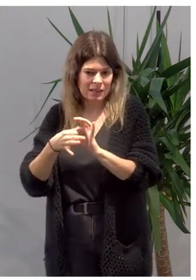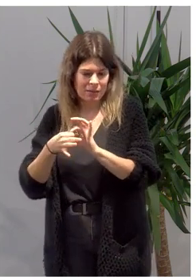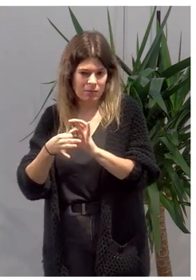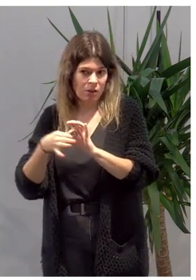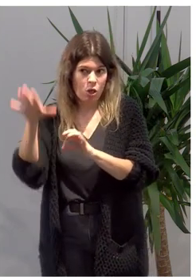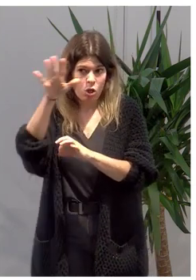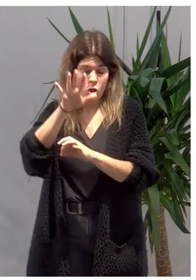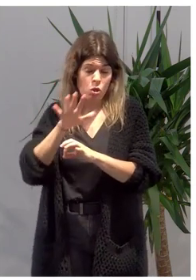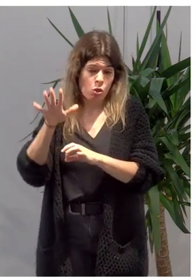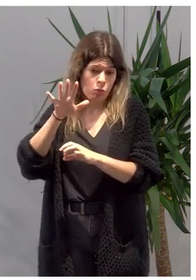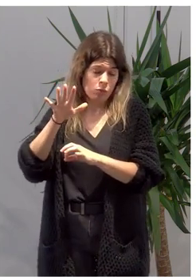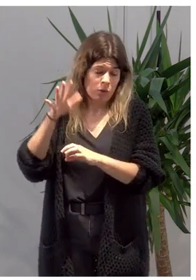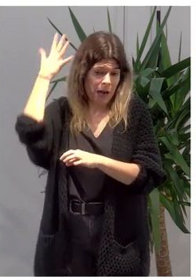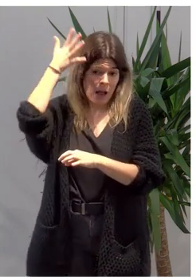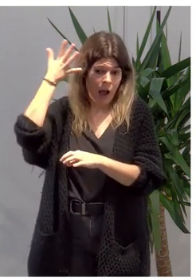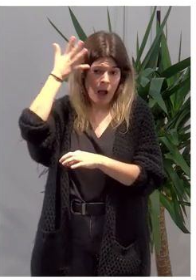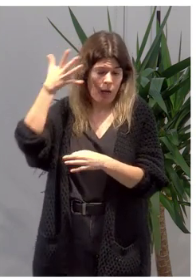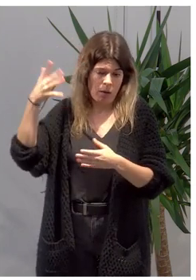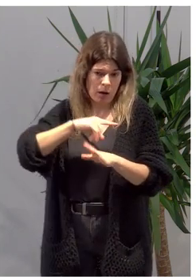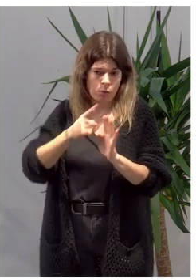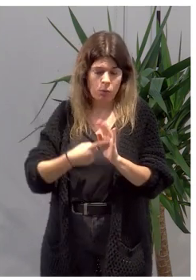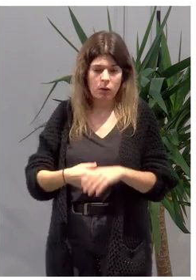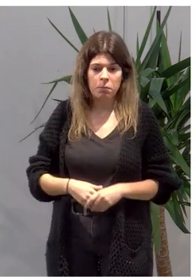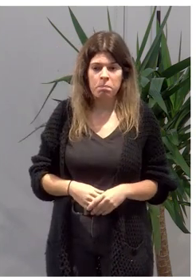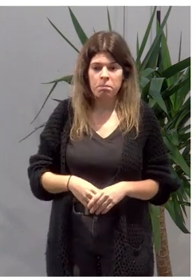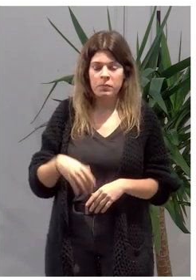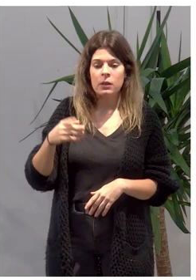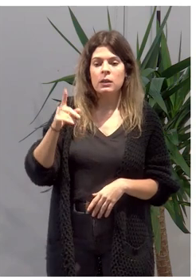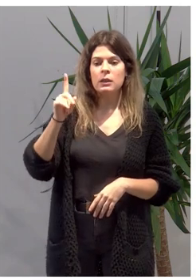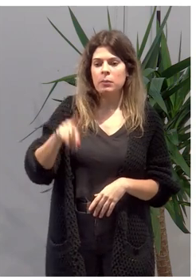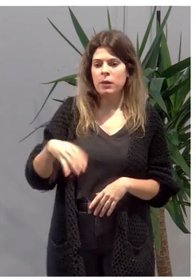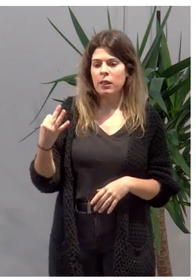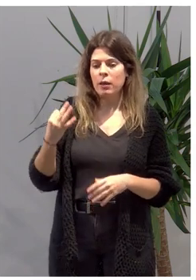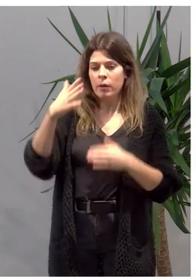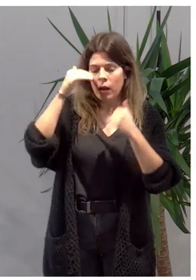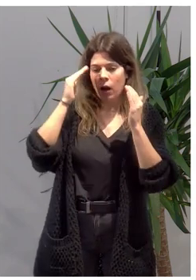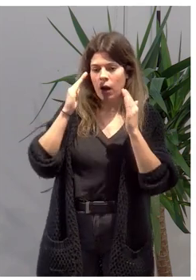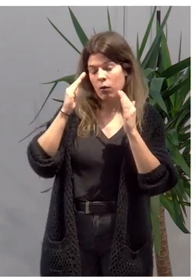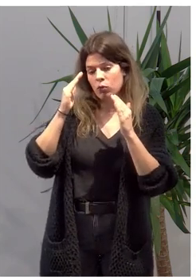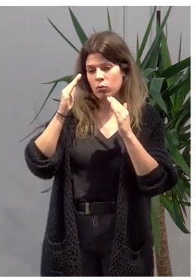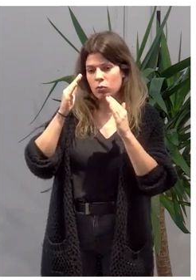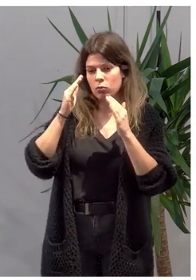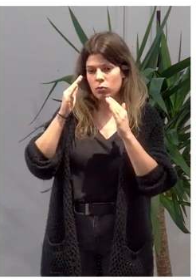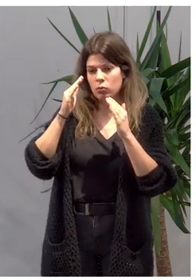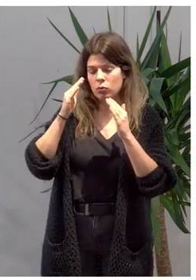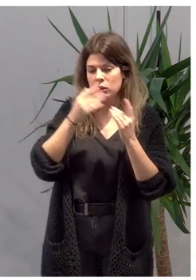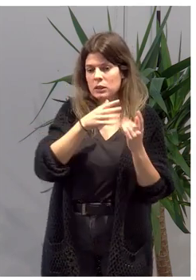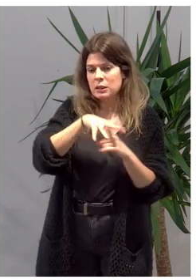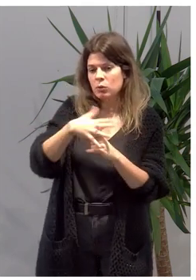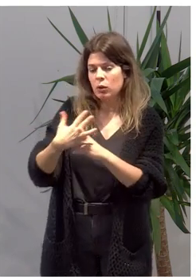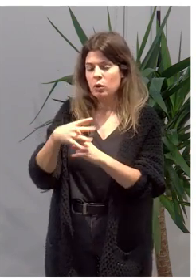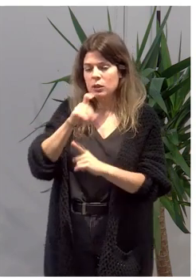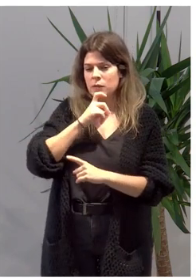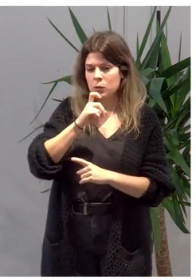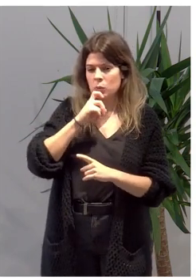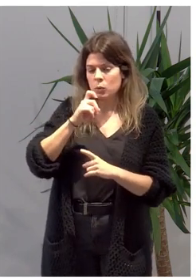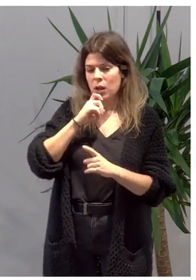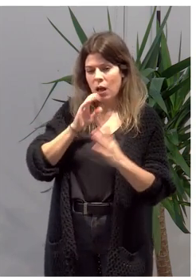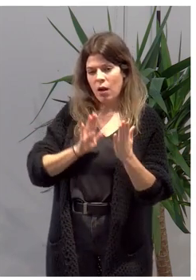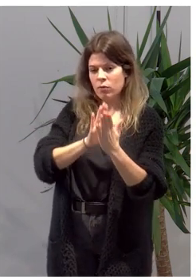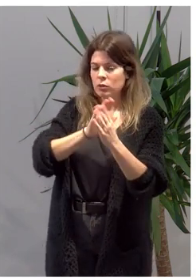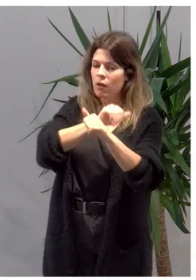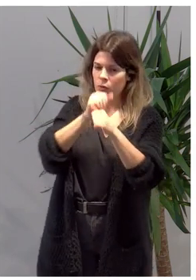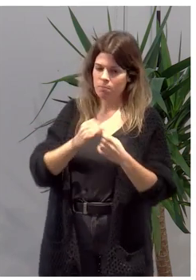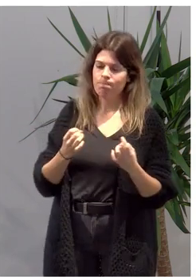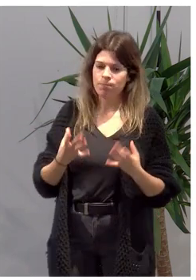comunidad. Y también creo que es necesario que abordemos las situaciones de dificultad, ya lo ha dicho la consejera, de una forma temprana. Está